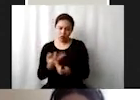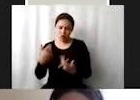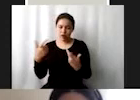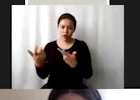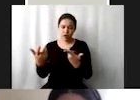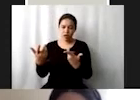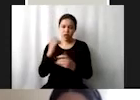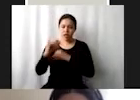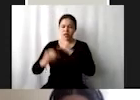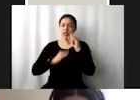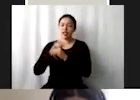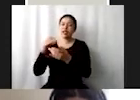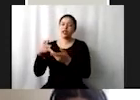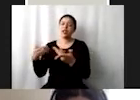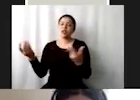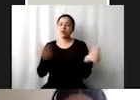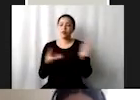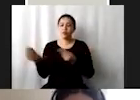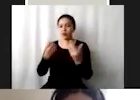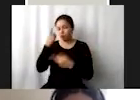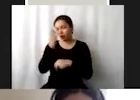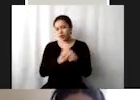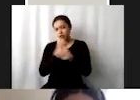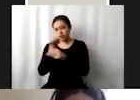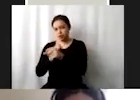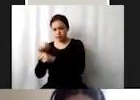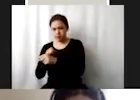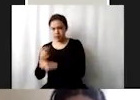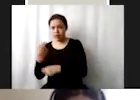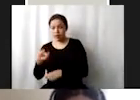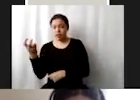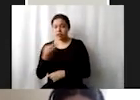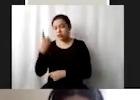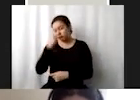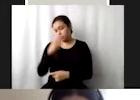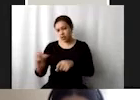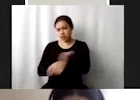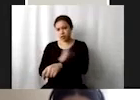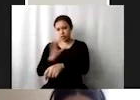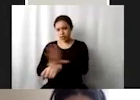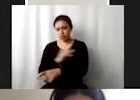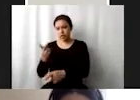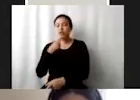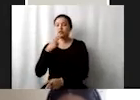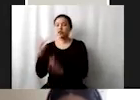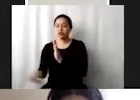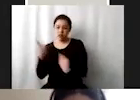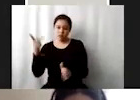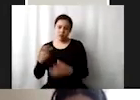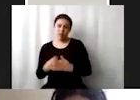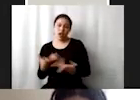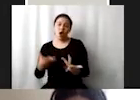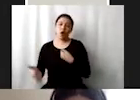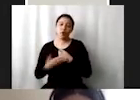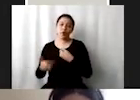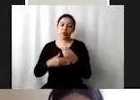internacional para investigación que va a ser muy necesaria para energías de fuentes renovables o avanzadas más